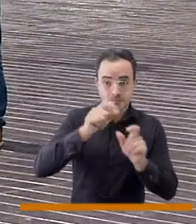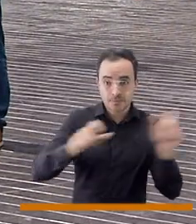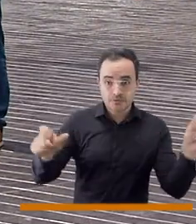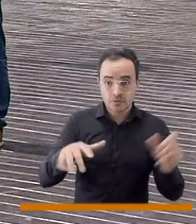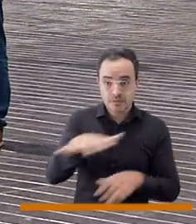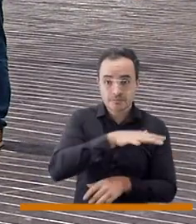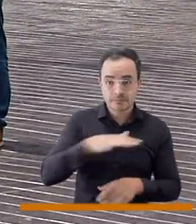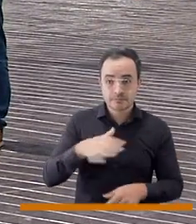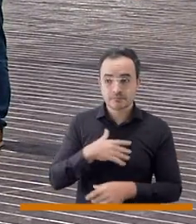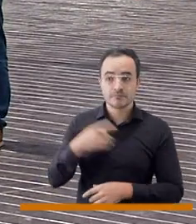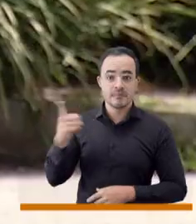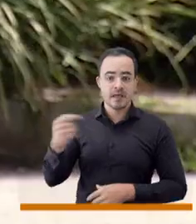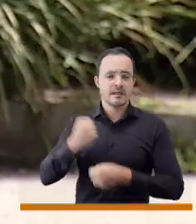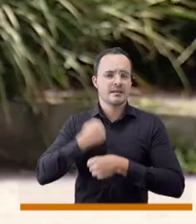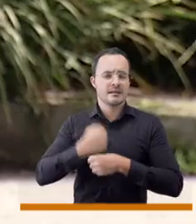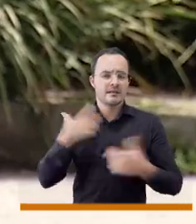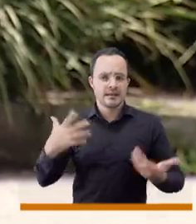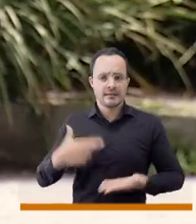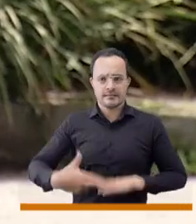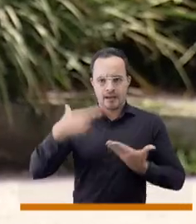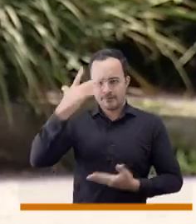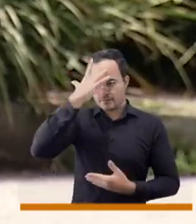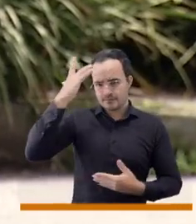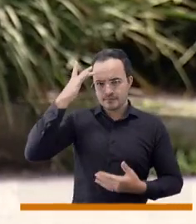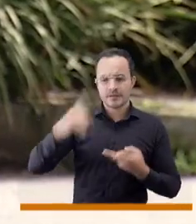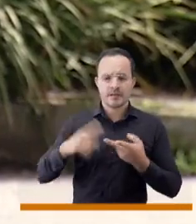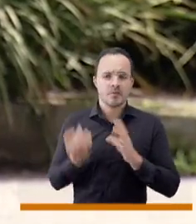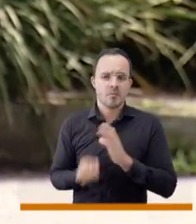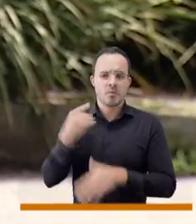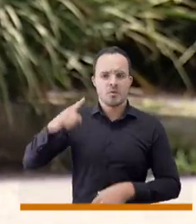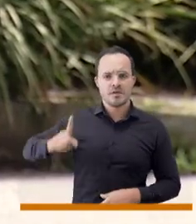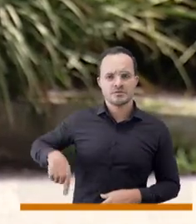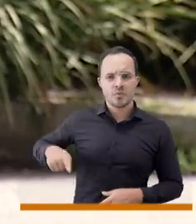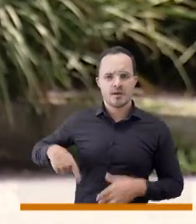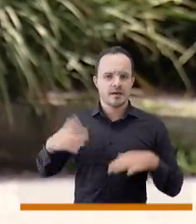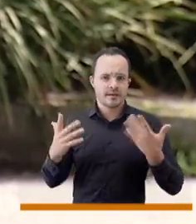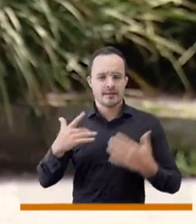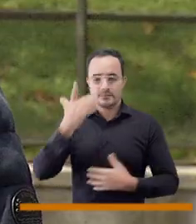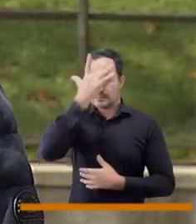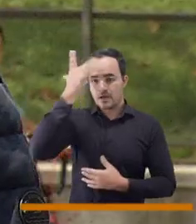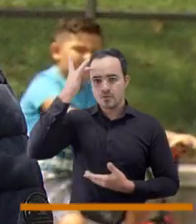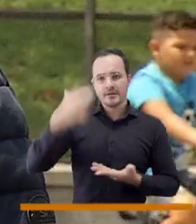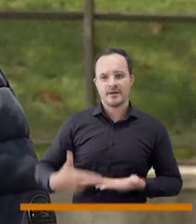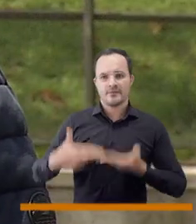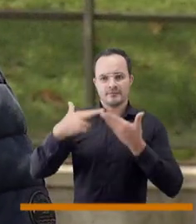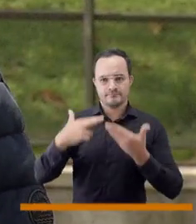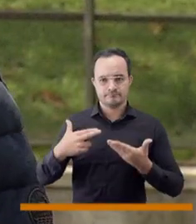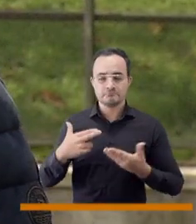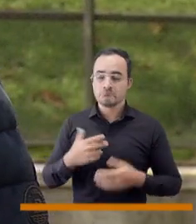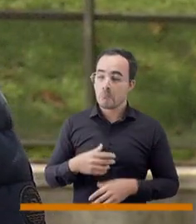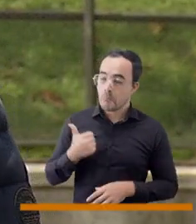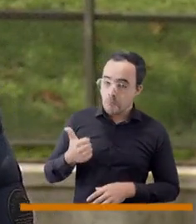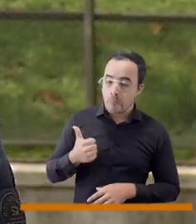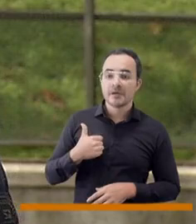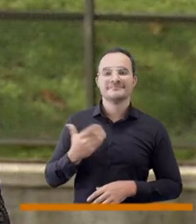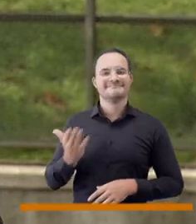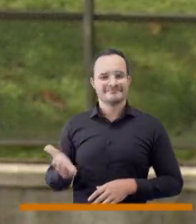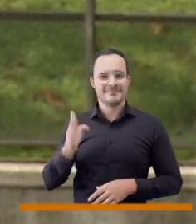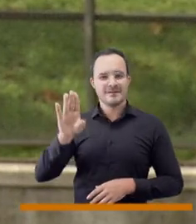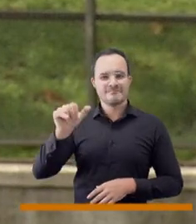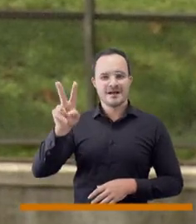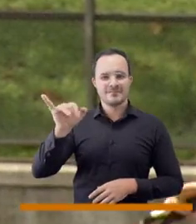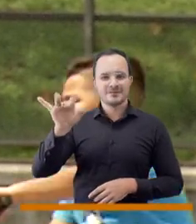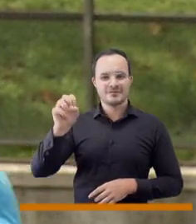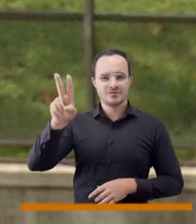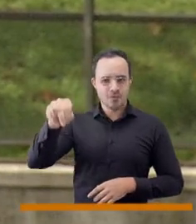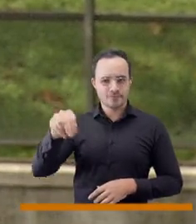está? Álvaro, muy bien, muchas gracias. Bueno, usted entonces para contexto de nuestros televidentes rehabilitador en salud mental y también fundador